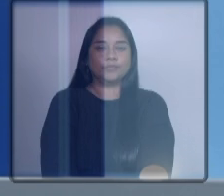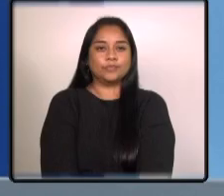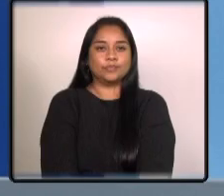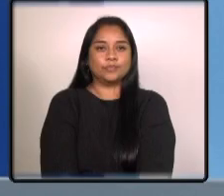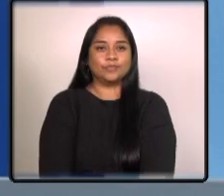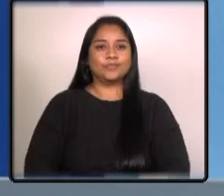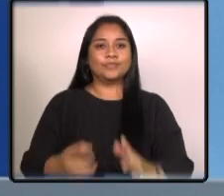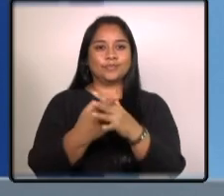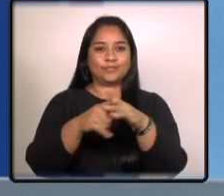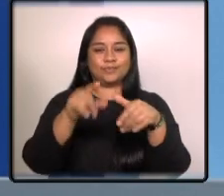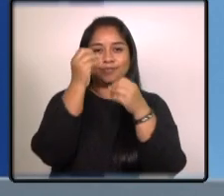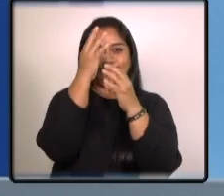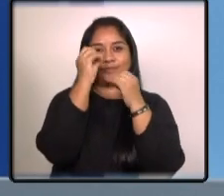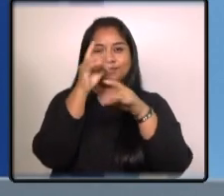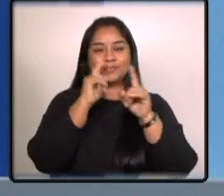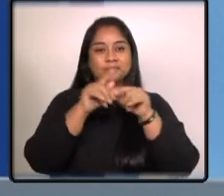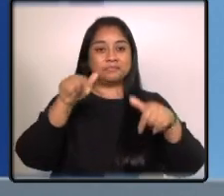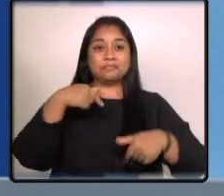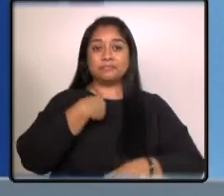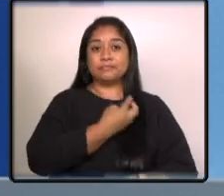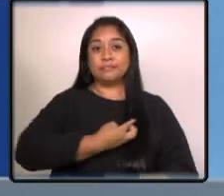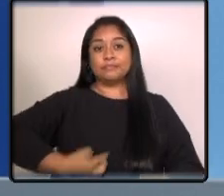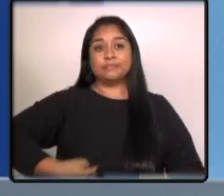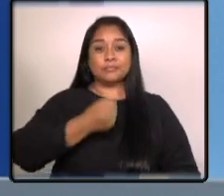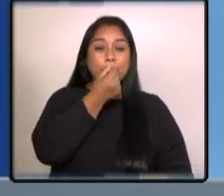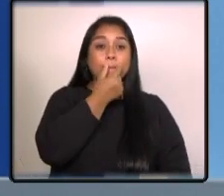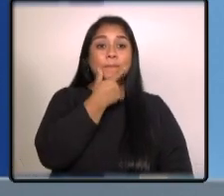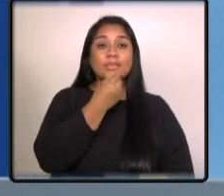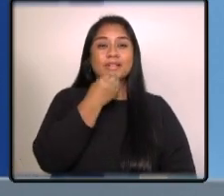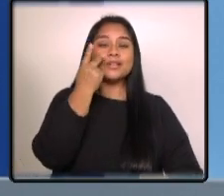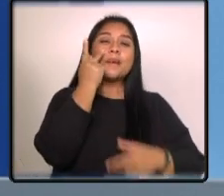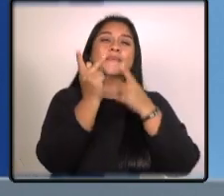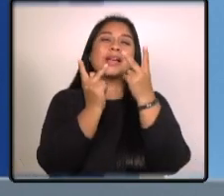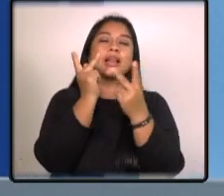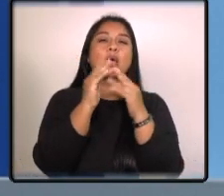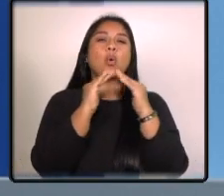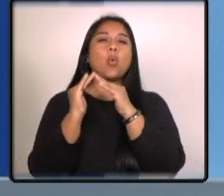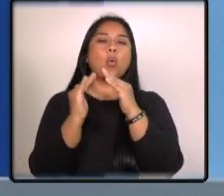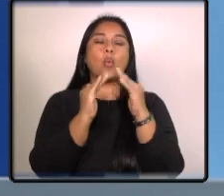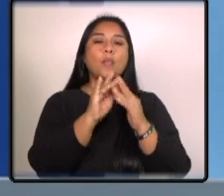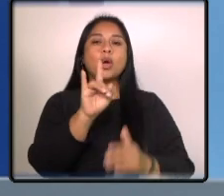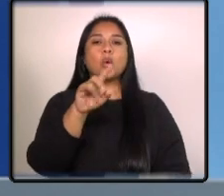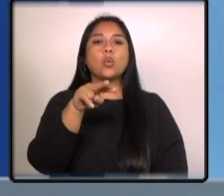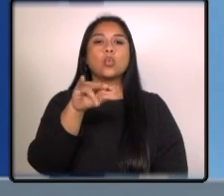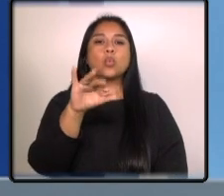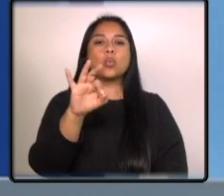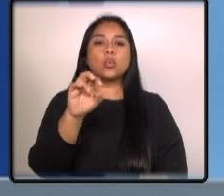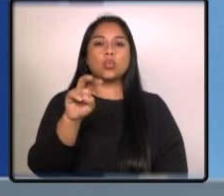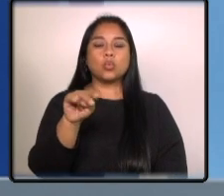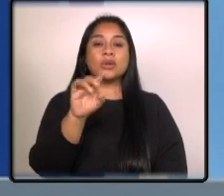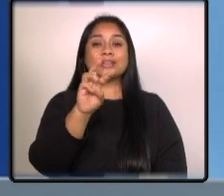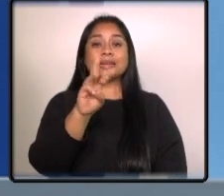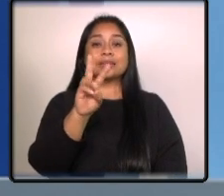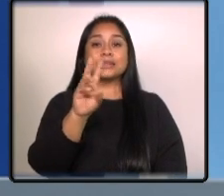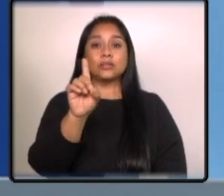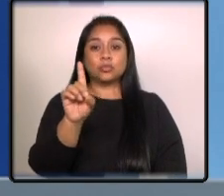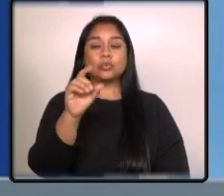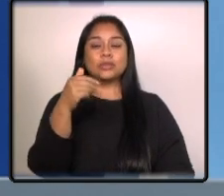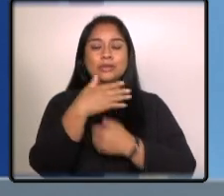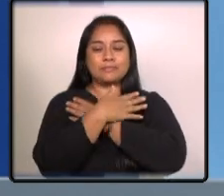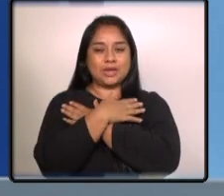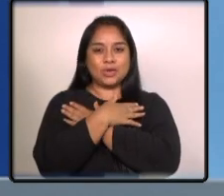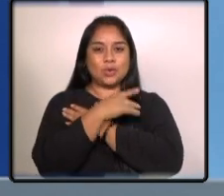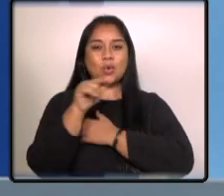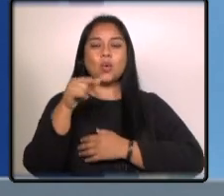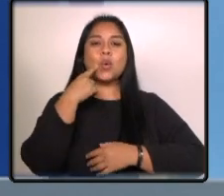Iniciando con nuestra información, el presidente Bernardo Arevalo visitó la comunidad La Unión 31 de Mayo en Uspantán, Quiché, área